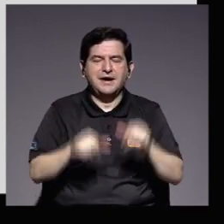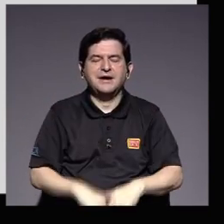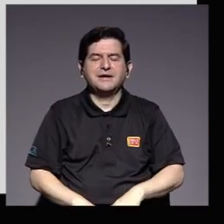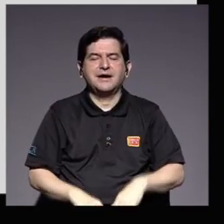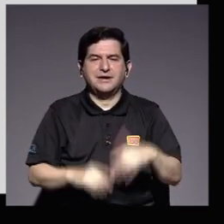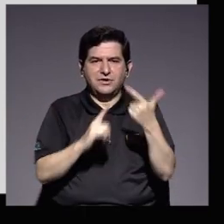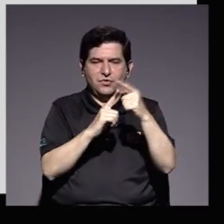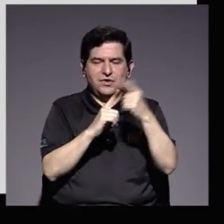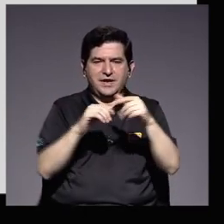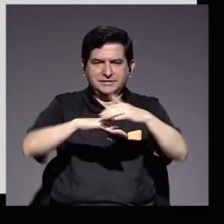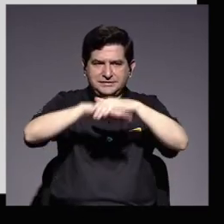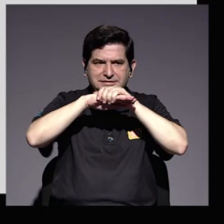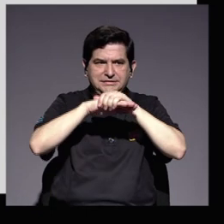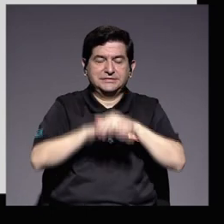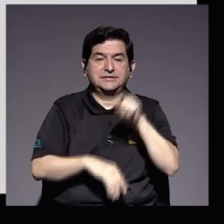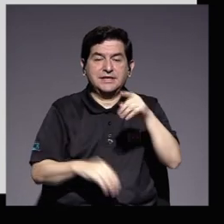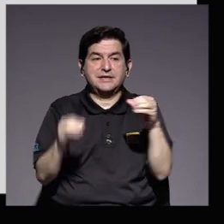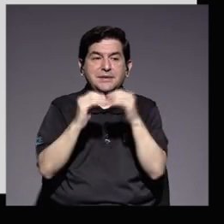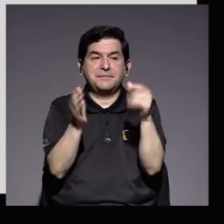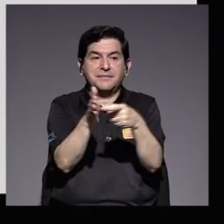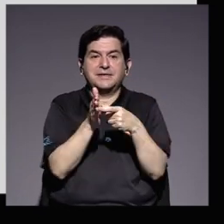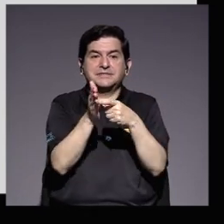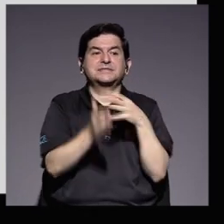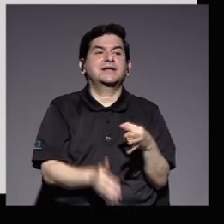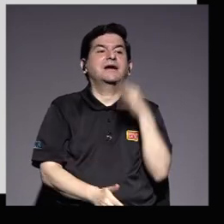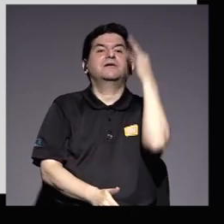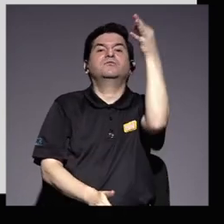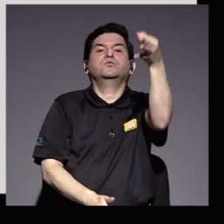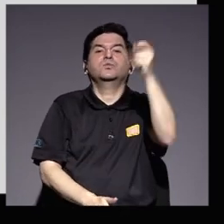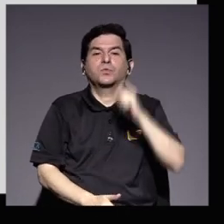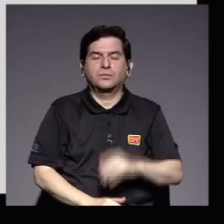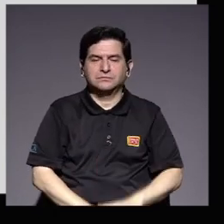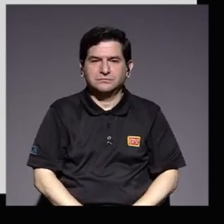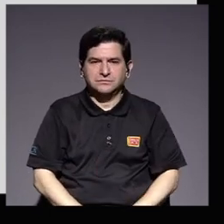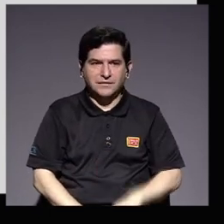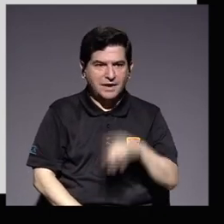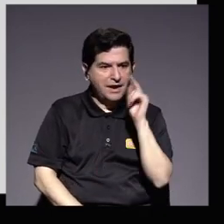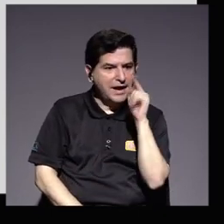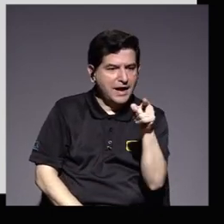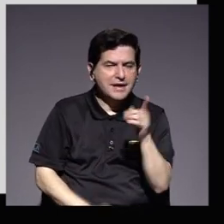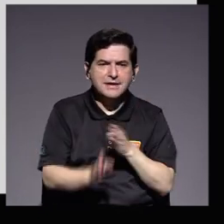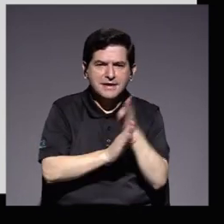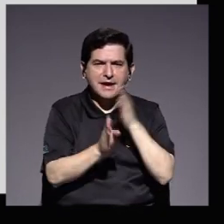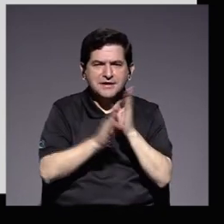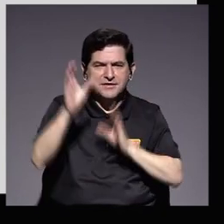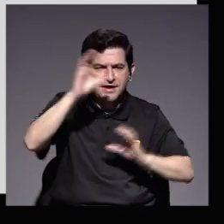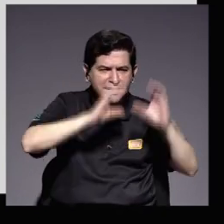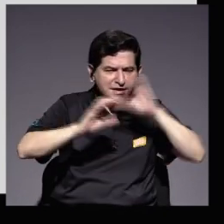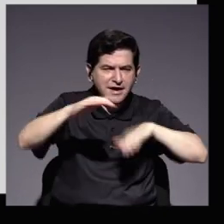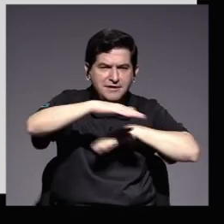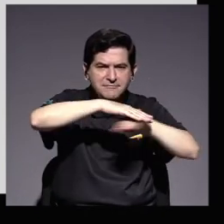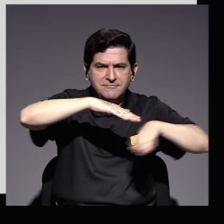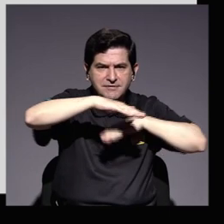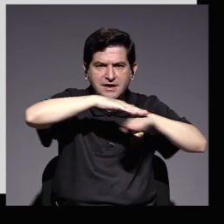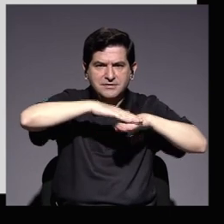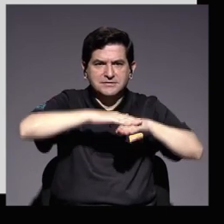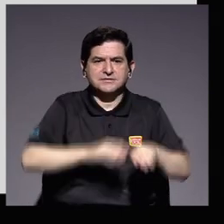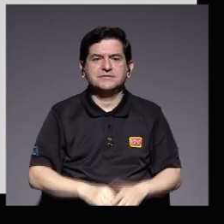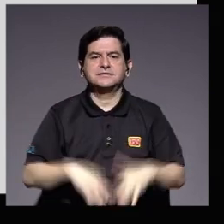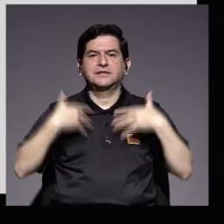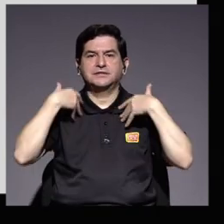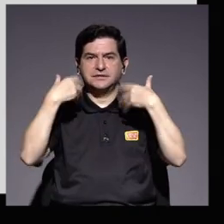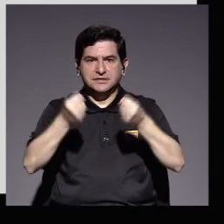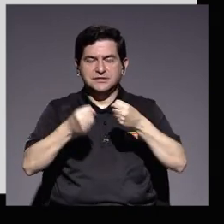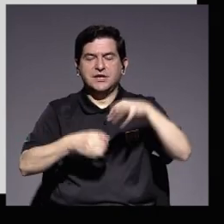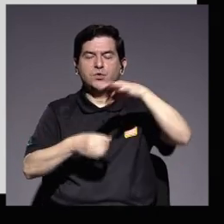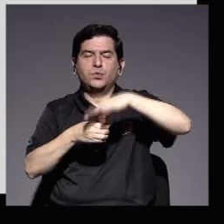consideradas como aquellas de mayor demanda en el futuro. Allí se encuentran carreras de ciencias básicas de la salud,